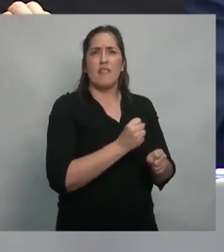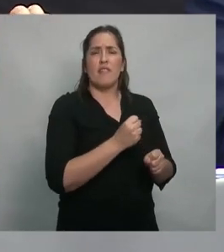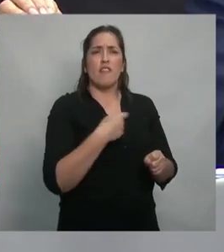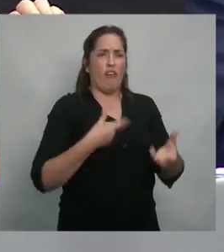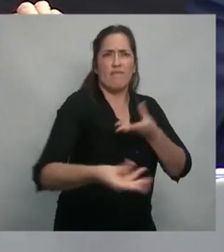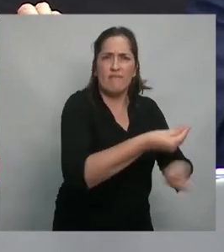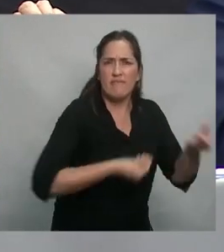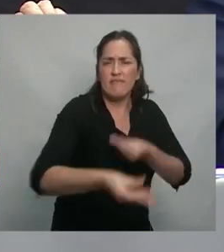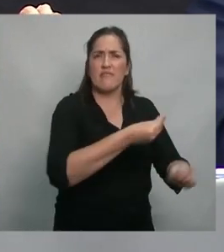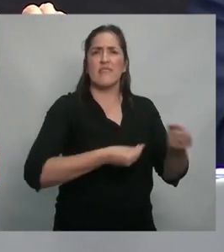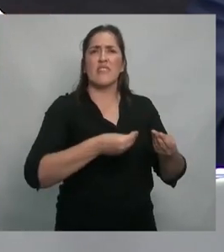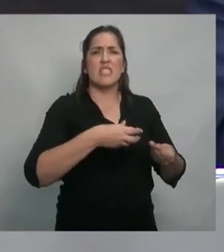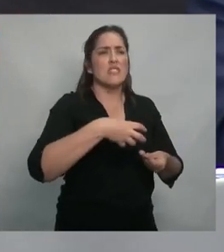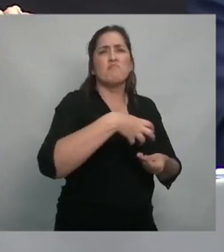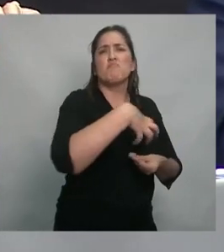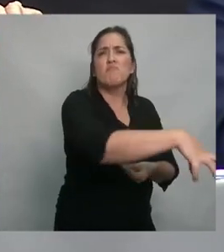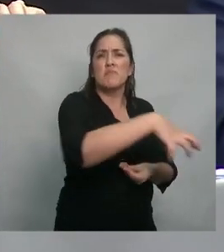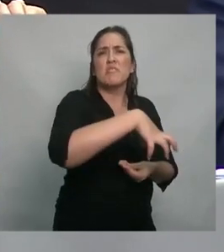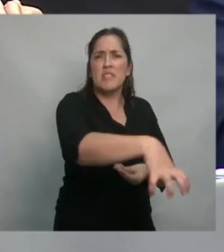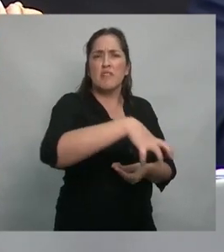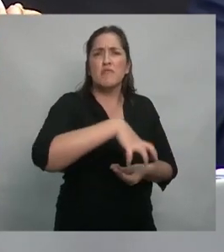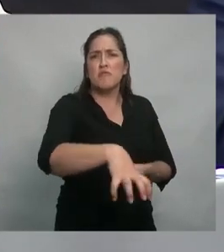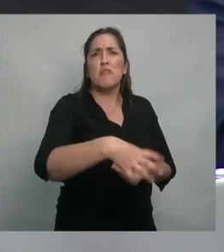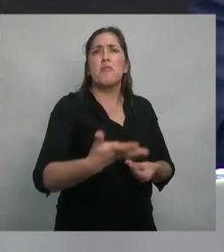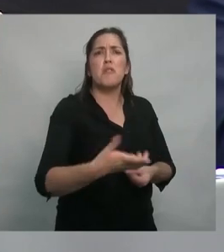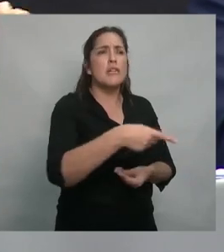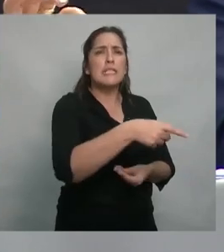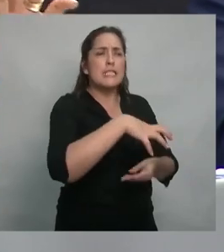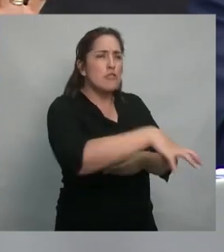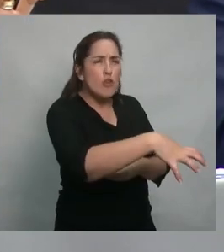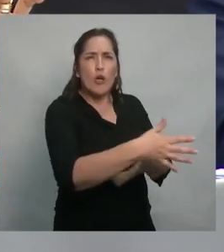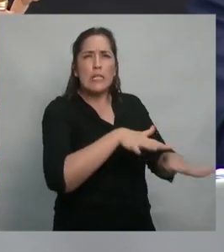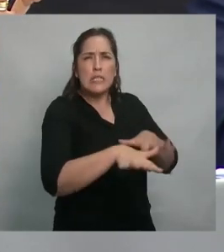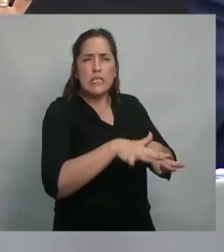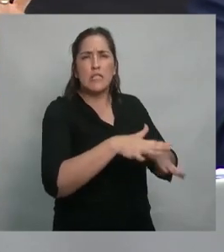solidaridad de los sectores o hacia los sectores que menos tenían,